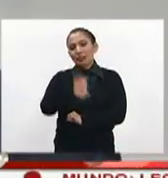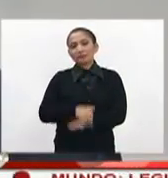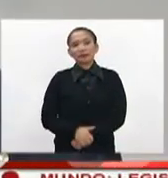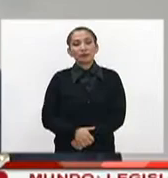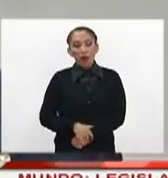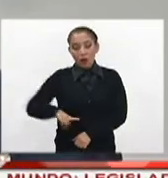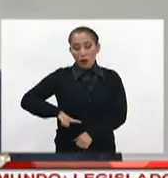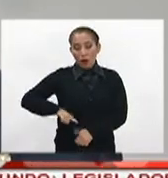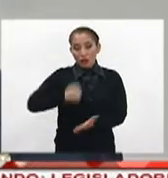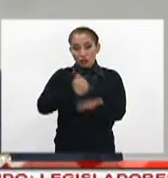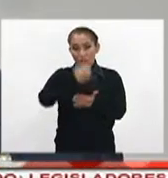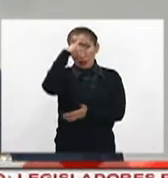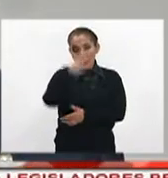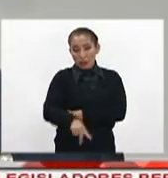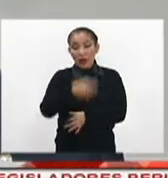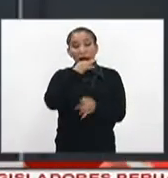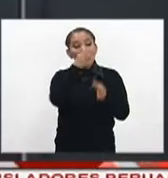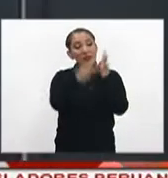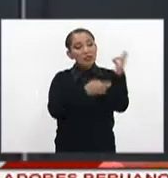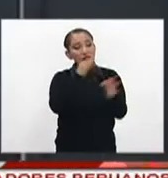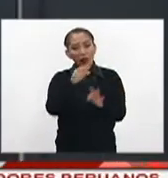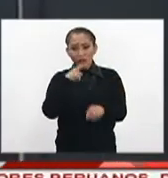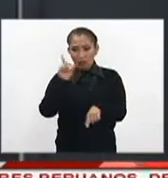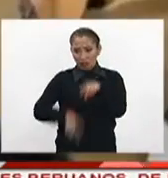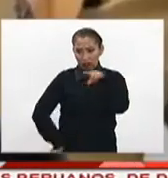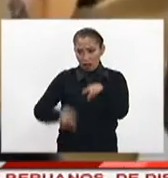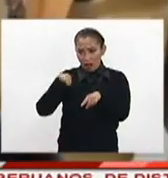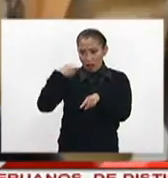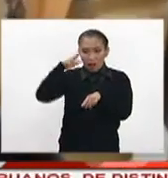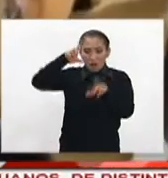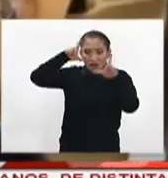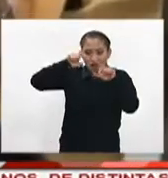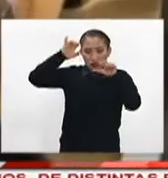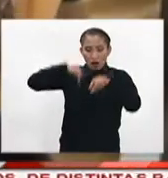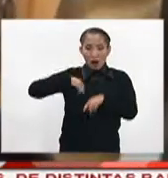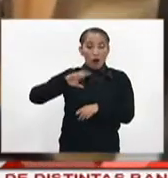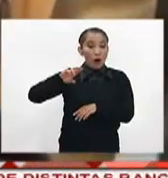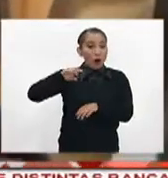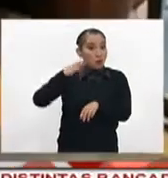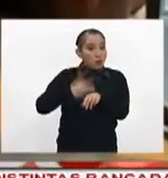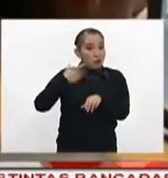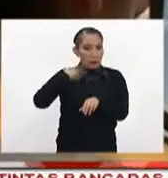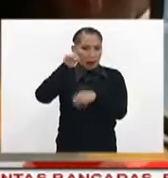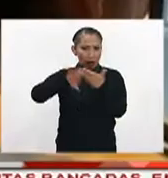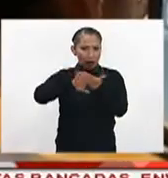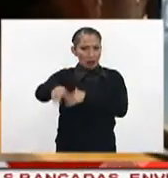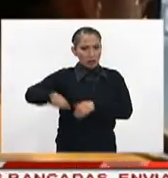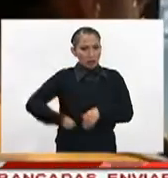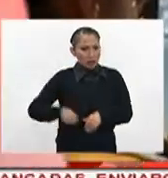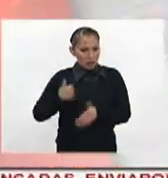El gobierno de la Ciudad de México informó que no retirará las fotomultas porque ha ayudado a prevenir accidentes.